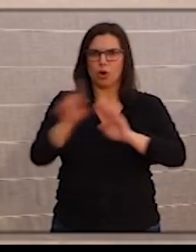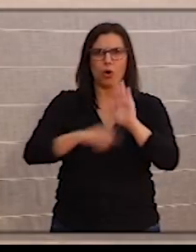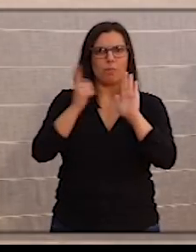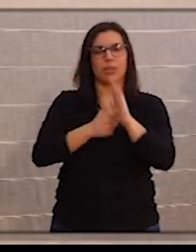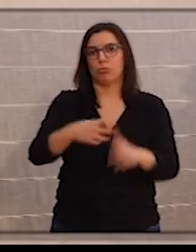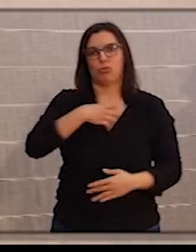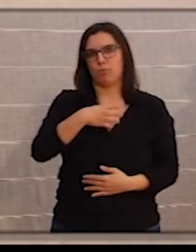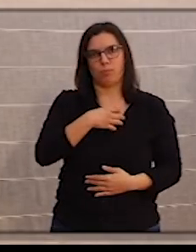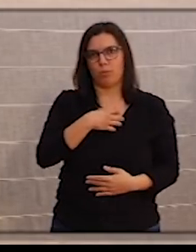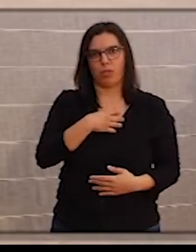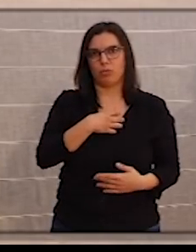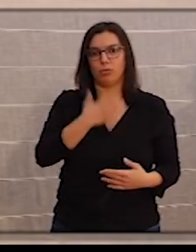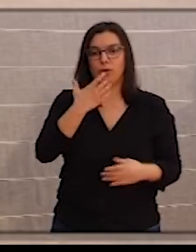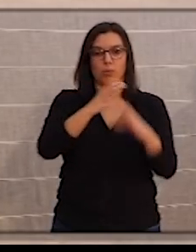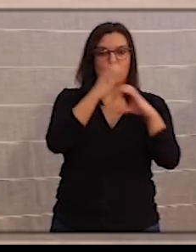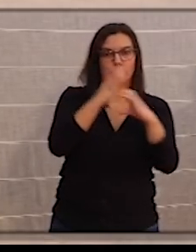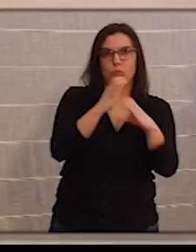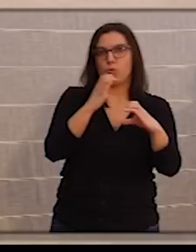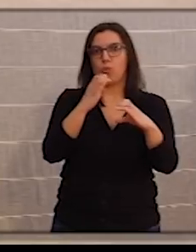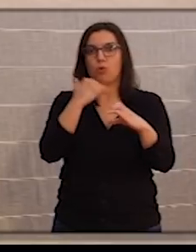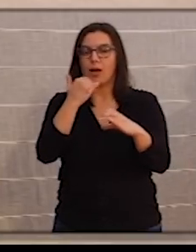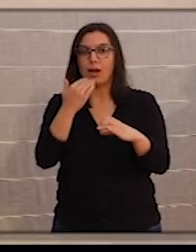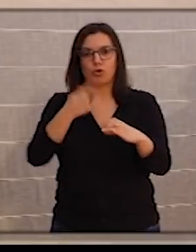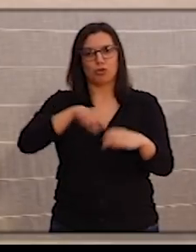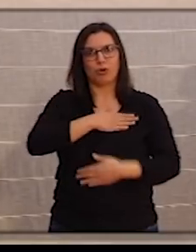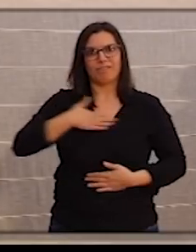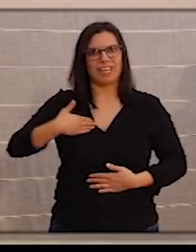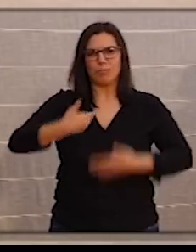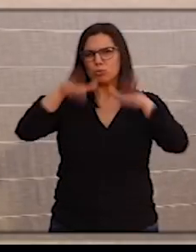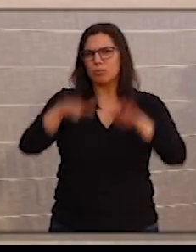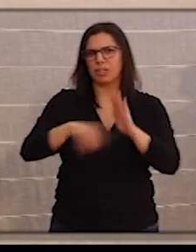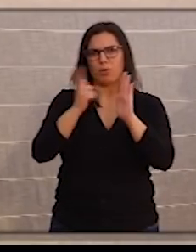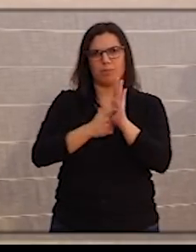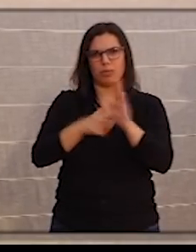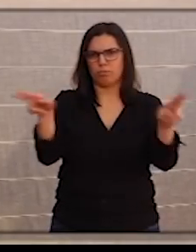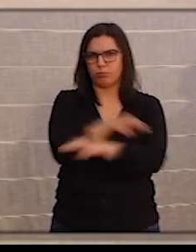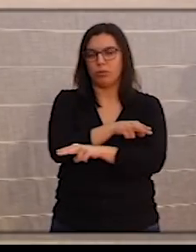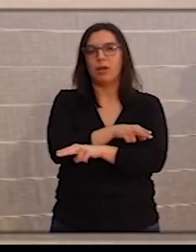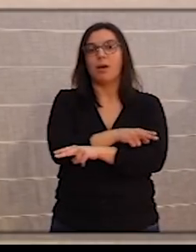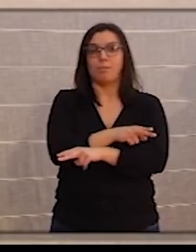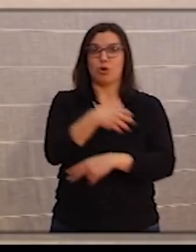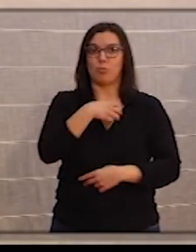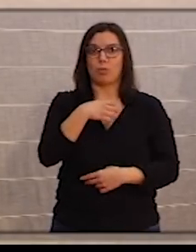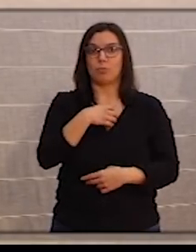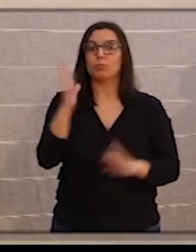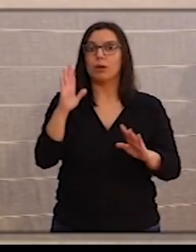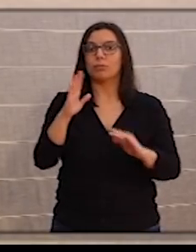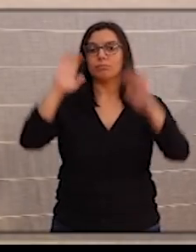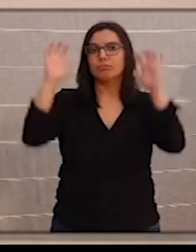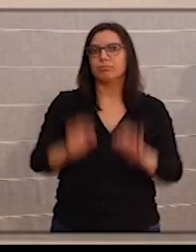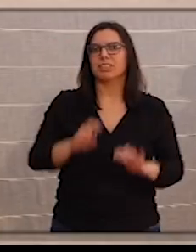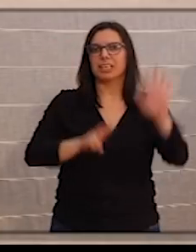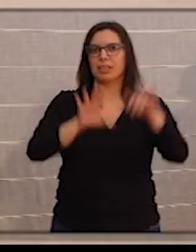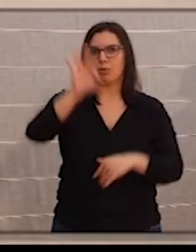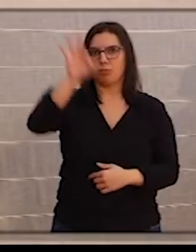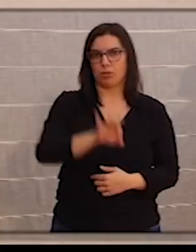el interurbano y el metropolitano, como hubiera sido nuestro deseo. Lo hemos restringido al 75% y